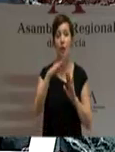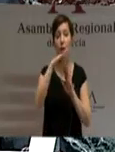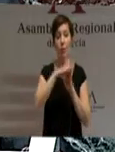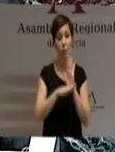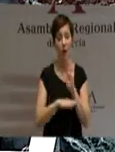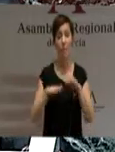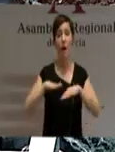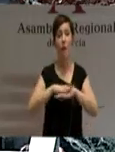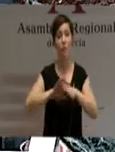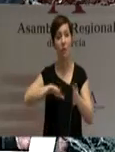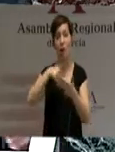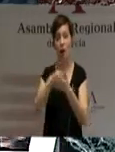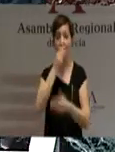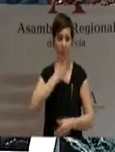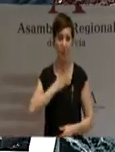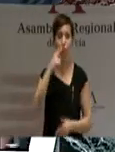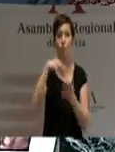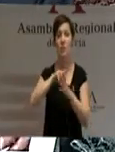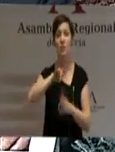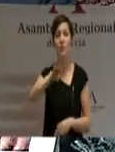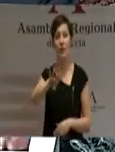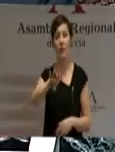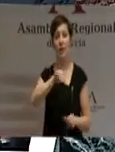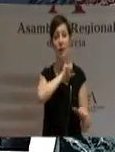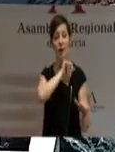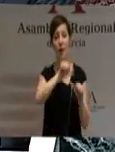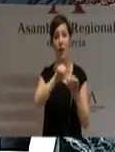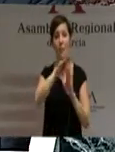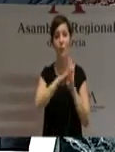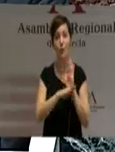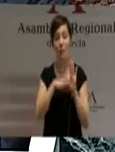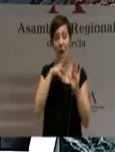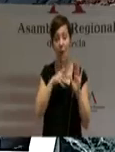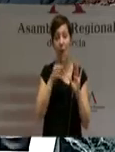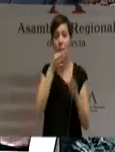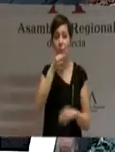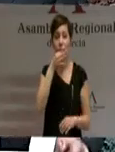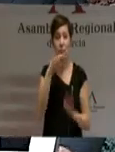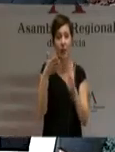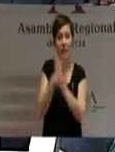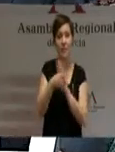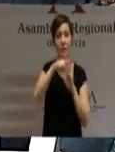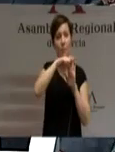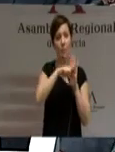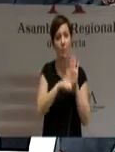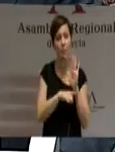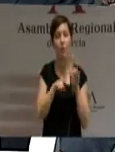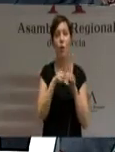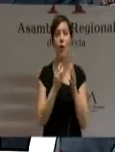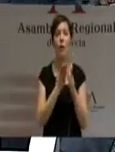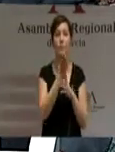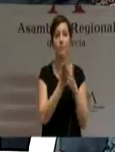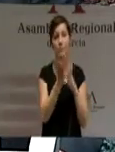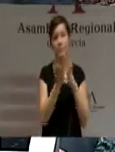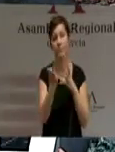durante ese tiempo, el programa de Gobierno que a continuación voy a gozar no son solo unas líneas políticas